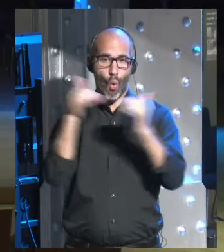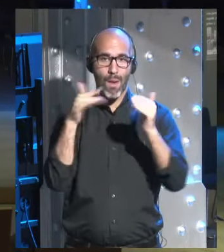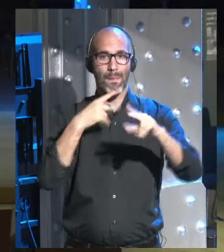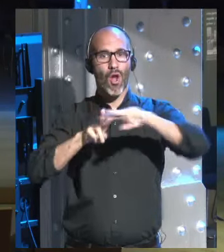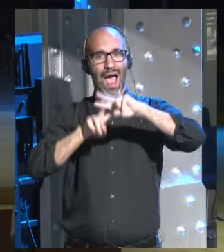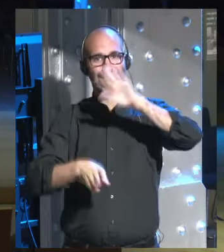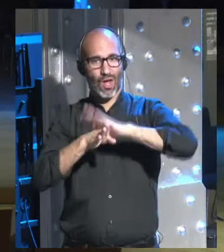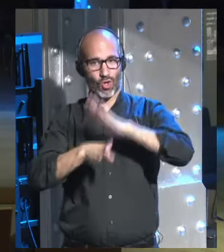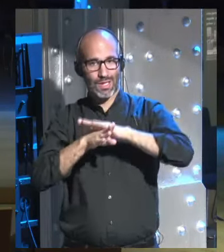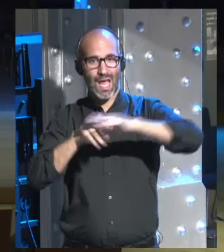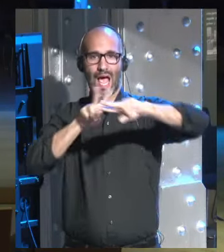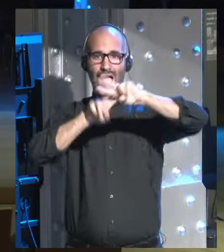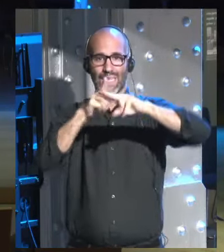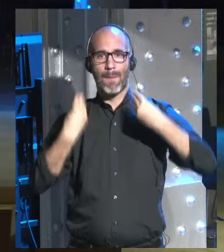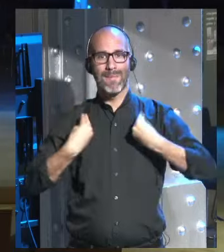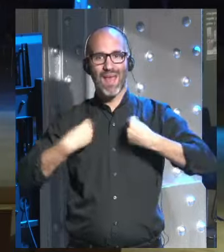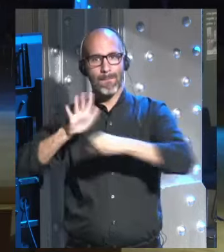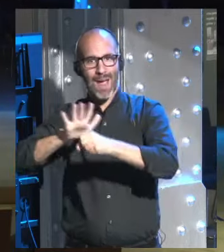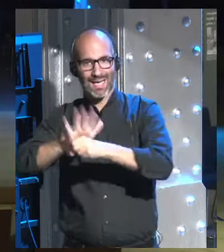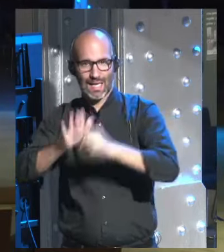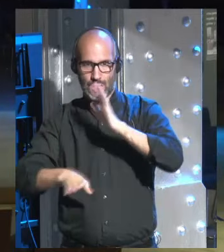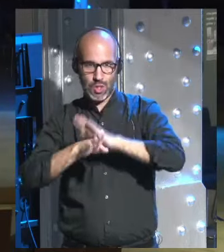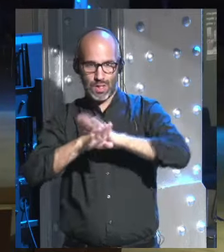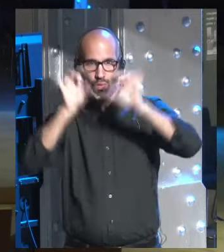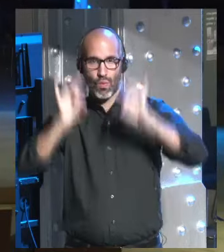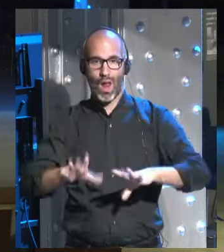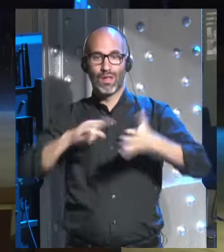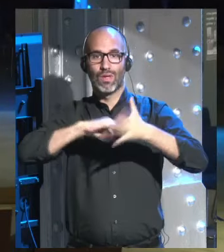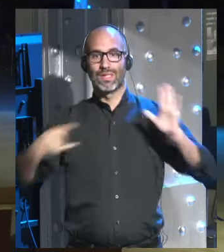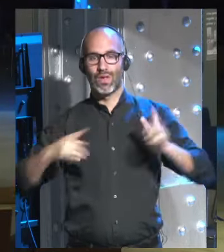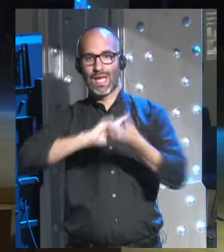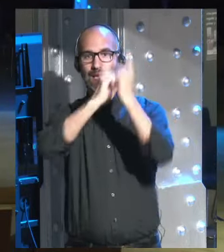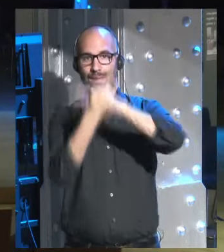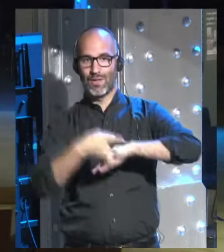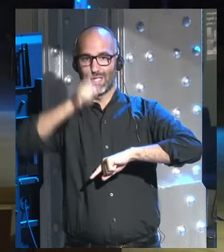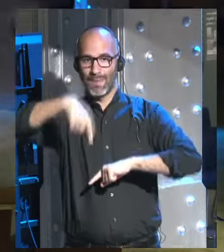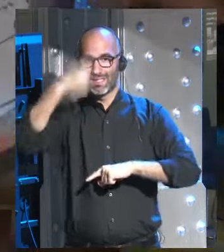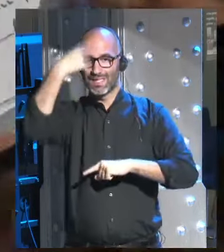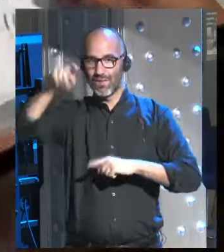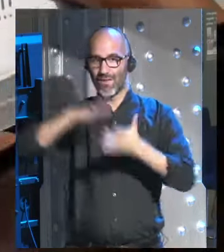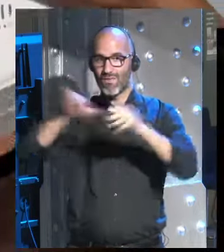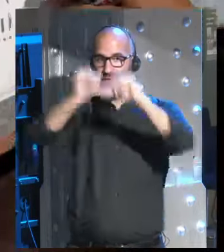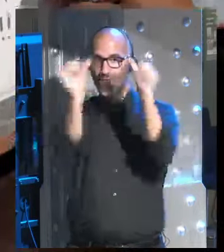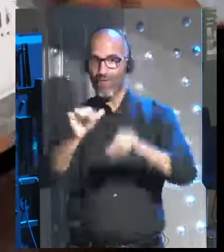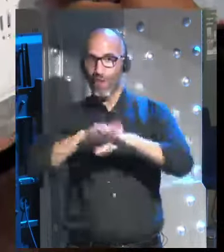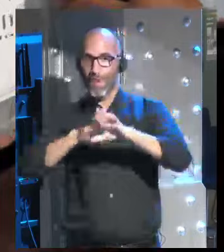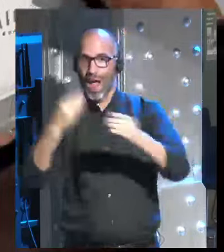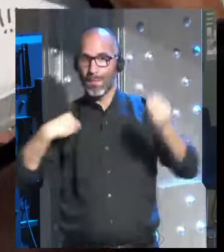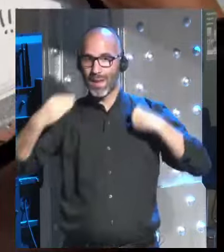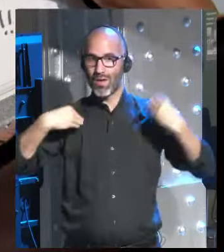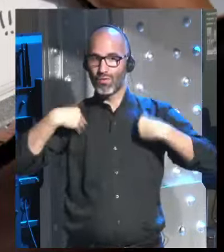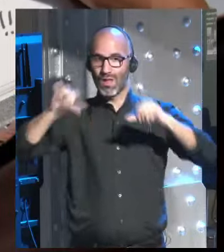hashtag de hoy sigue siendo vida martes y como la tecnología nos está cambiando también está cambiando ya sabéis la manera de intervenir